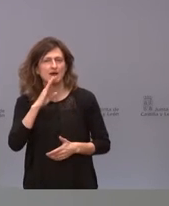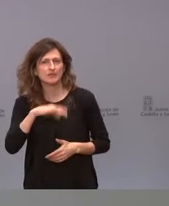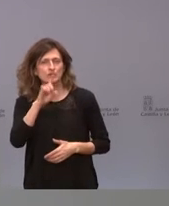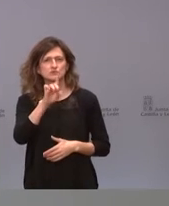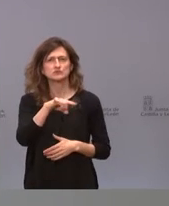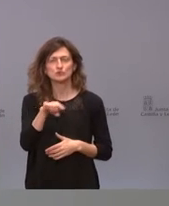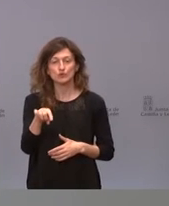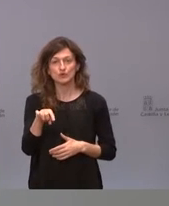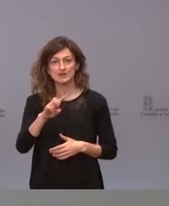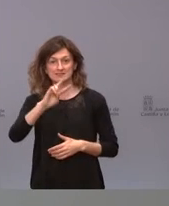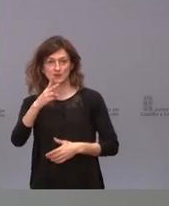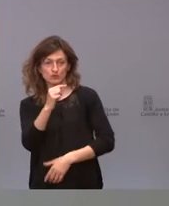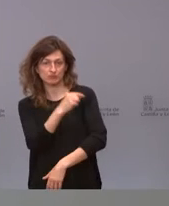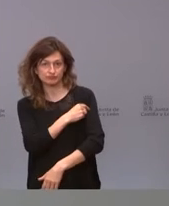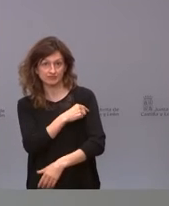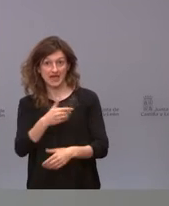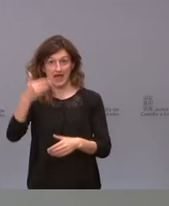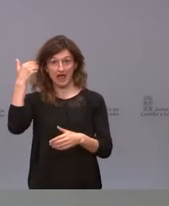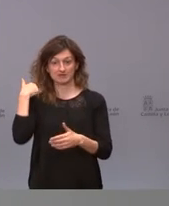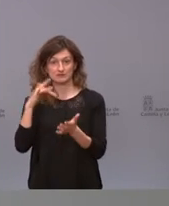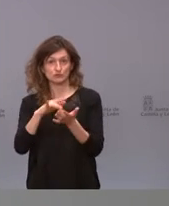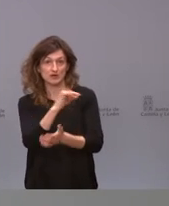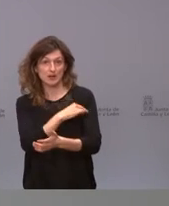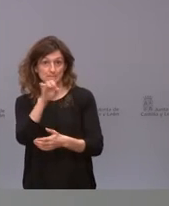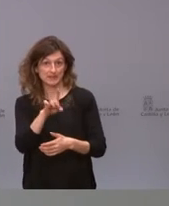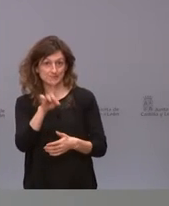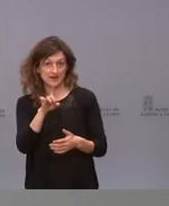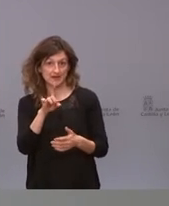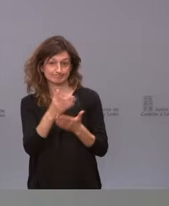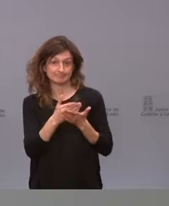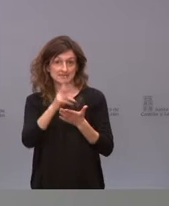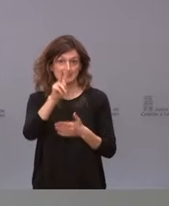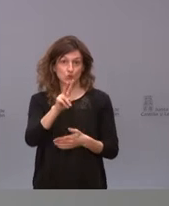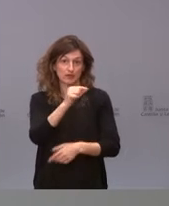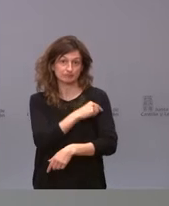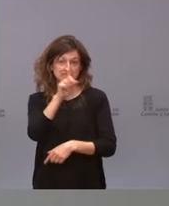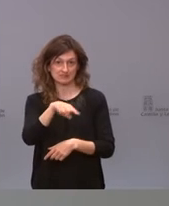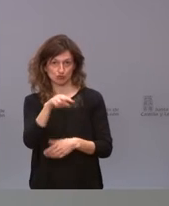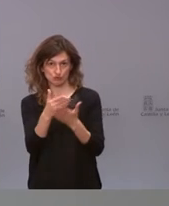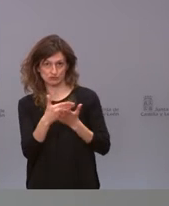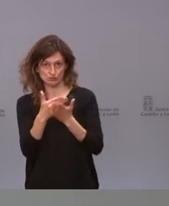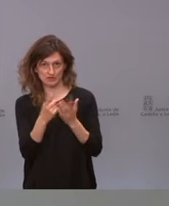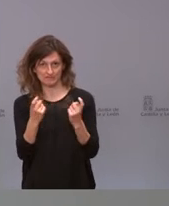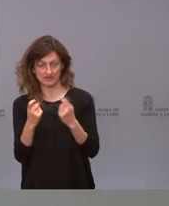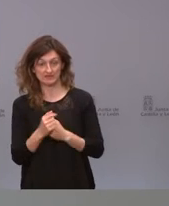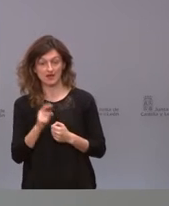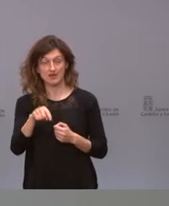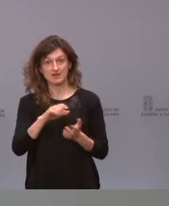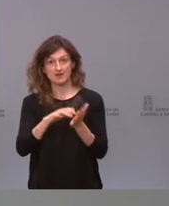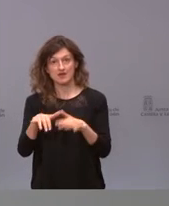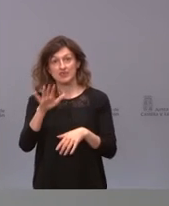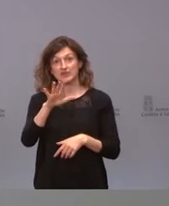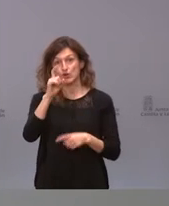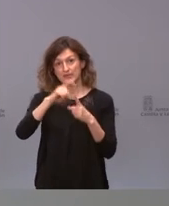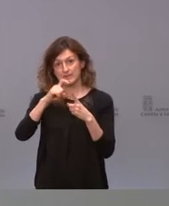administrar segundas dosis a los que ya hayan recibido una. Todavía hay margen de tiempo, aquí en nuestra comunidad sería el 5 de mayo